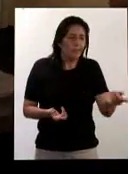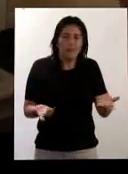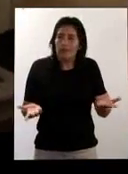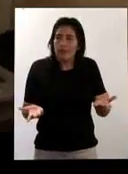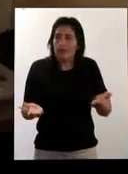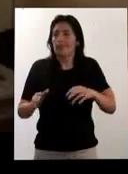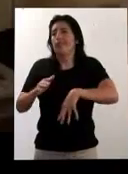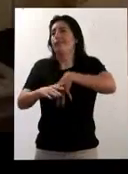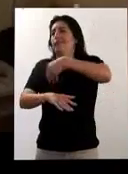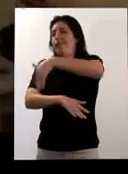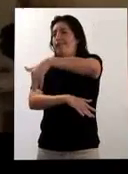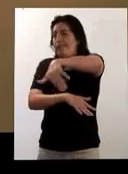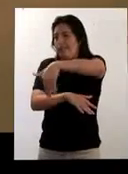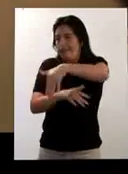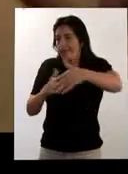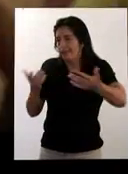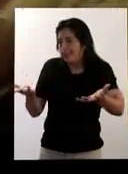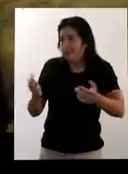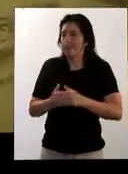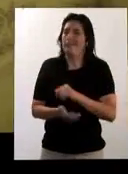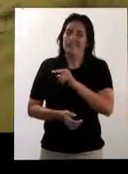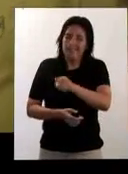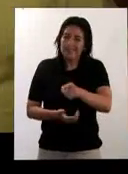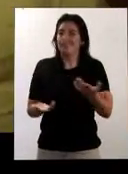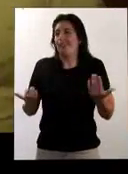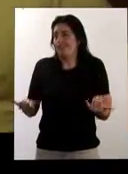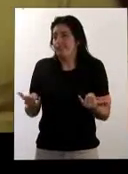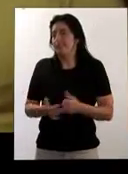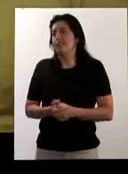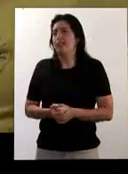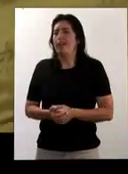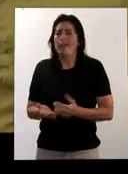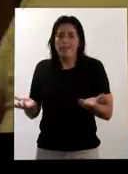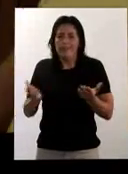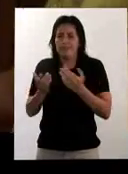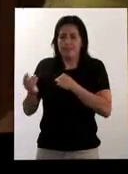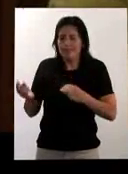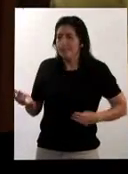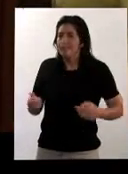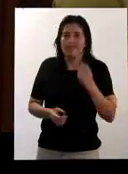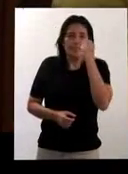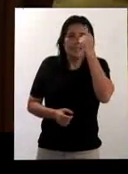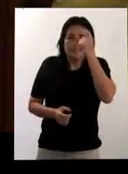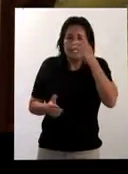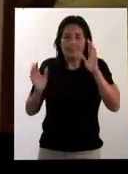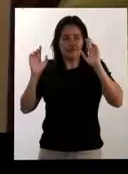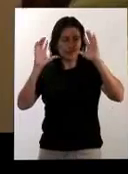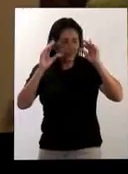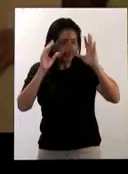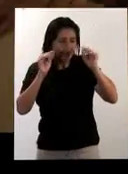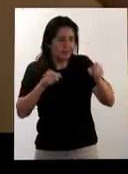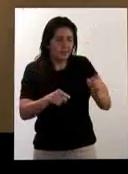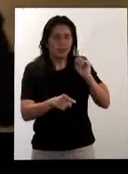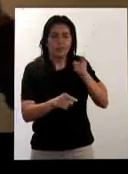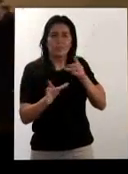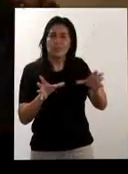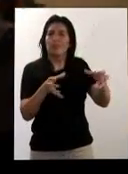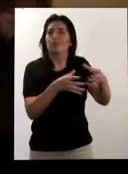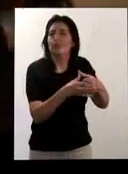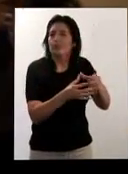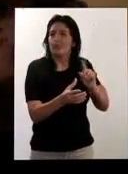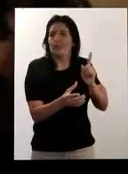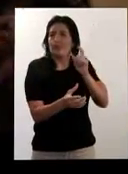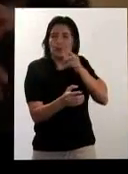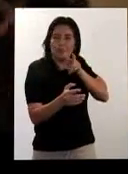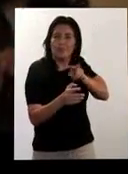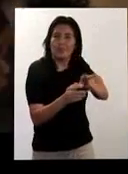Y entonces, ¿los chicos dónde están? En las calles. Eso es lo que está pasando. El sistema no entiende. No ve a la educación del sordo,